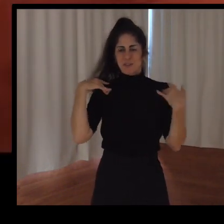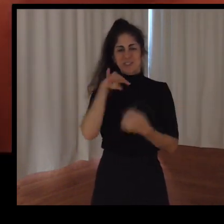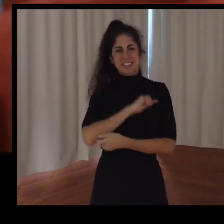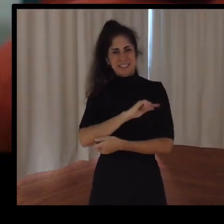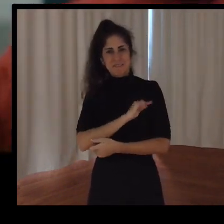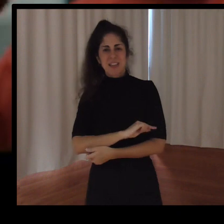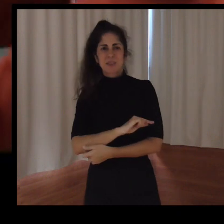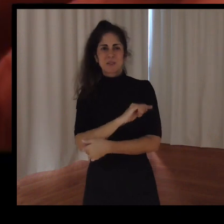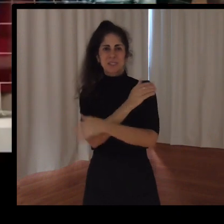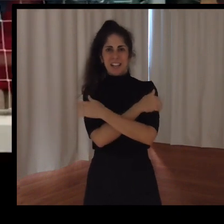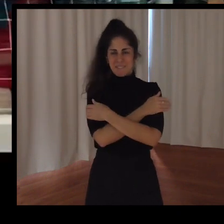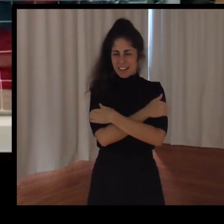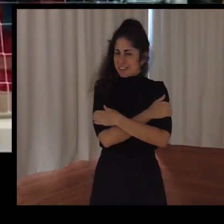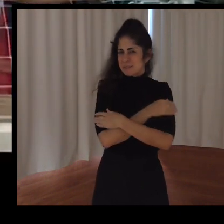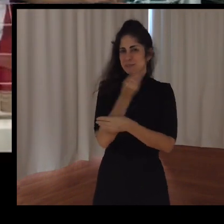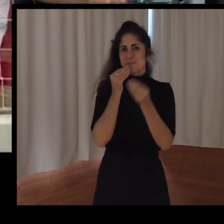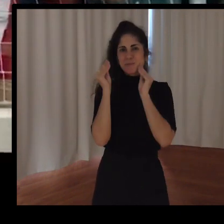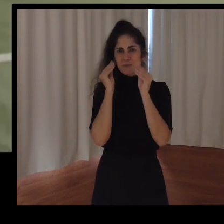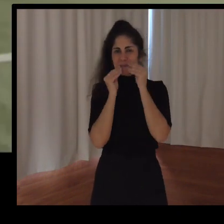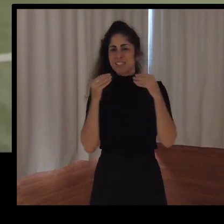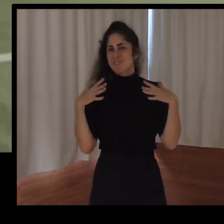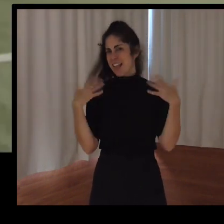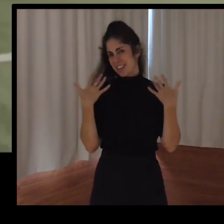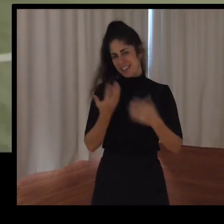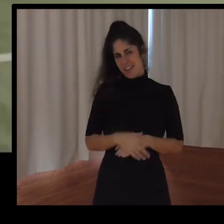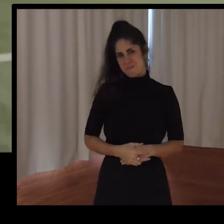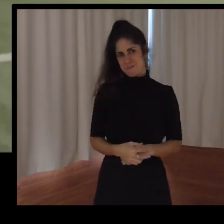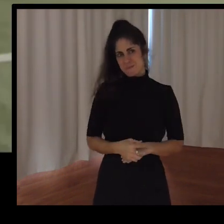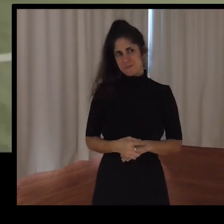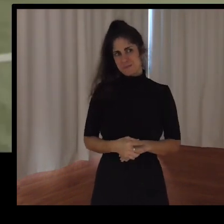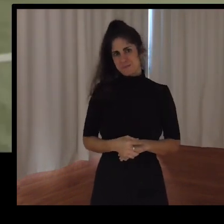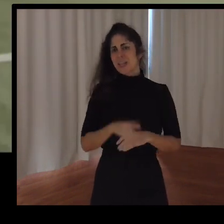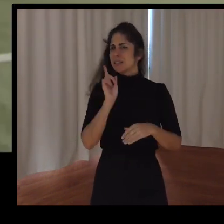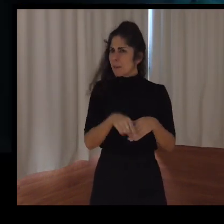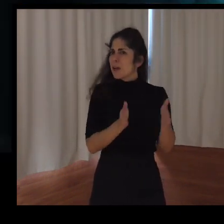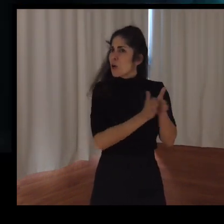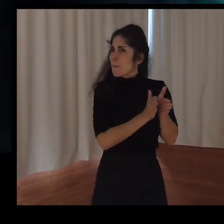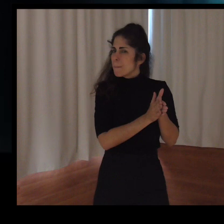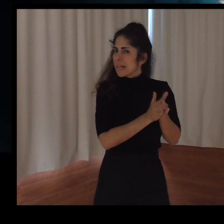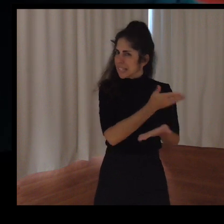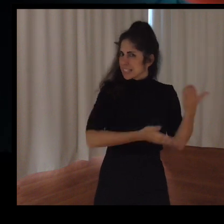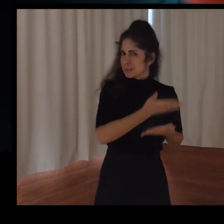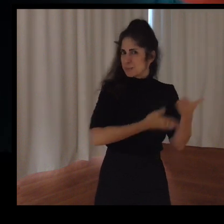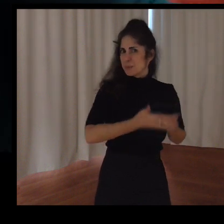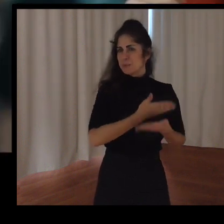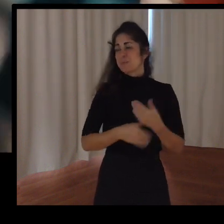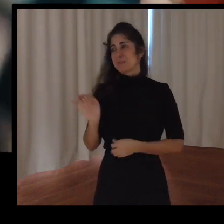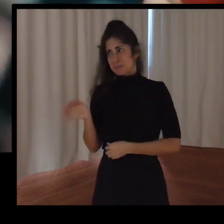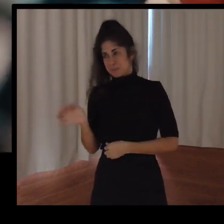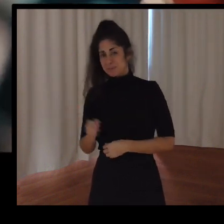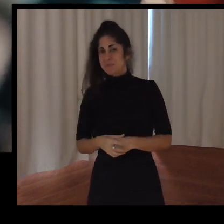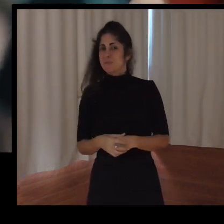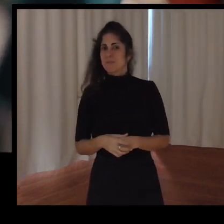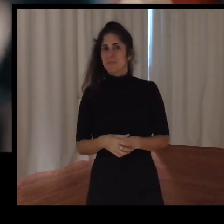besos y alegría. Y compañerismo. Eso es. En este futuro se ha